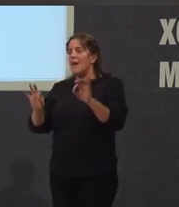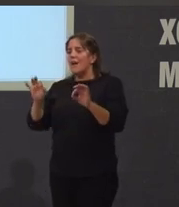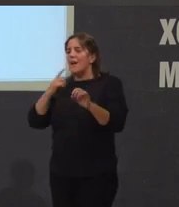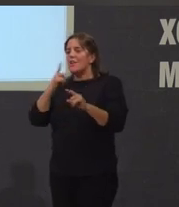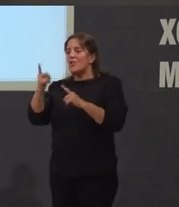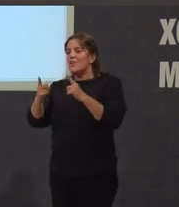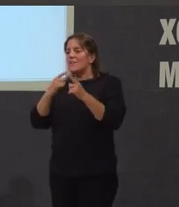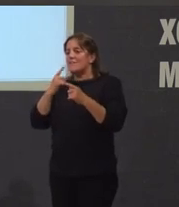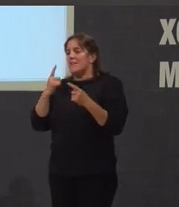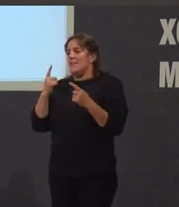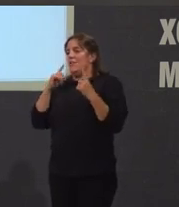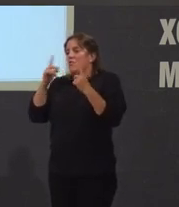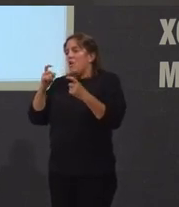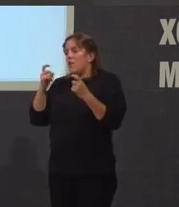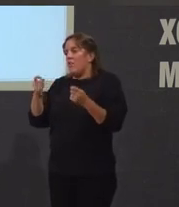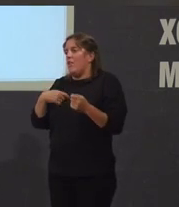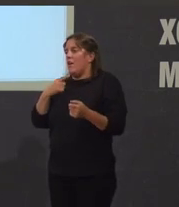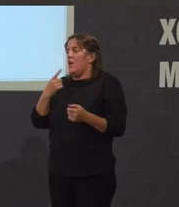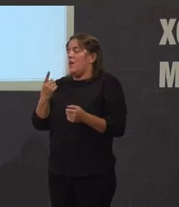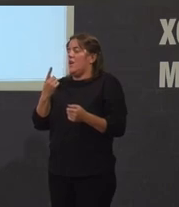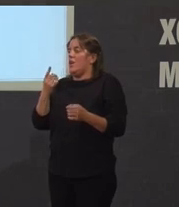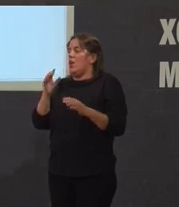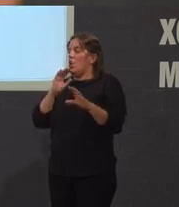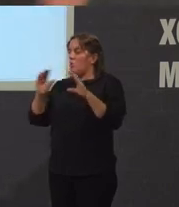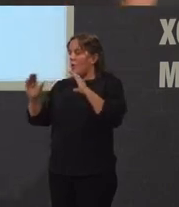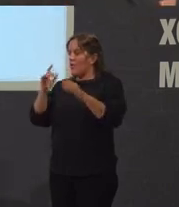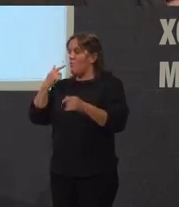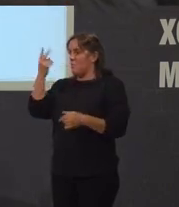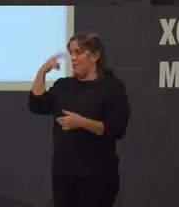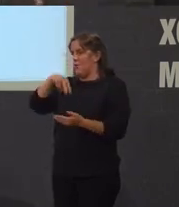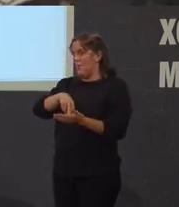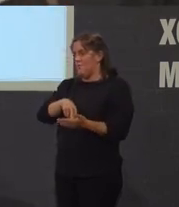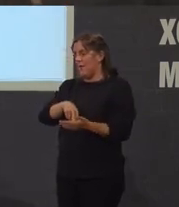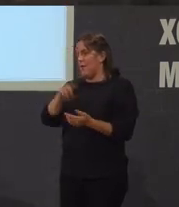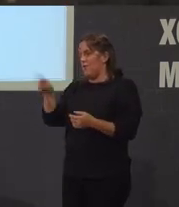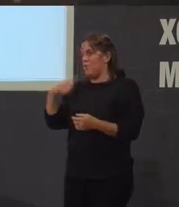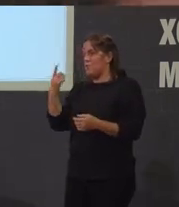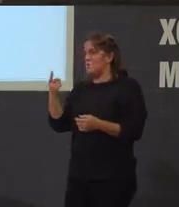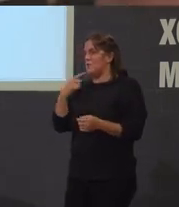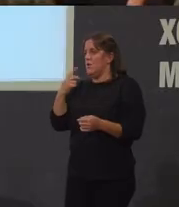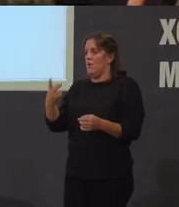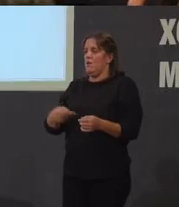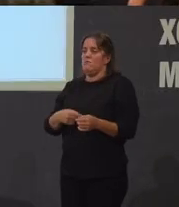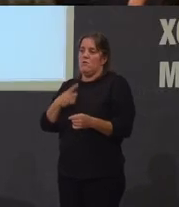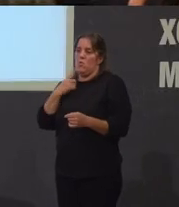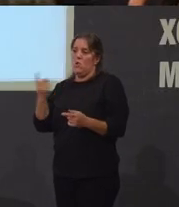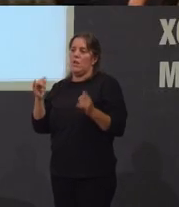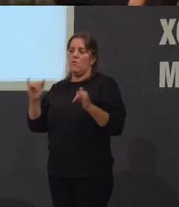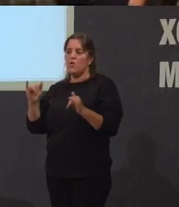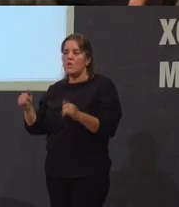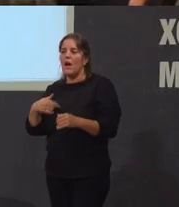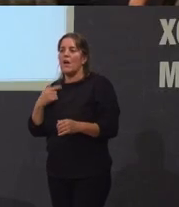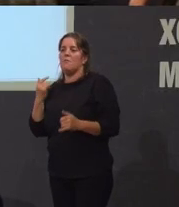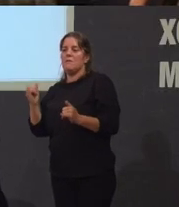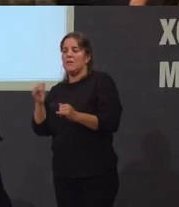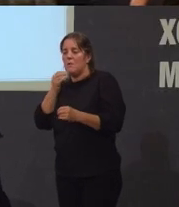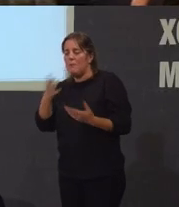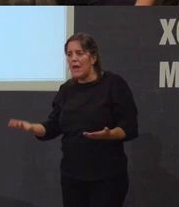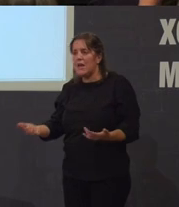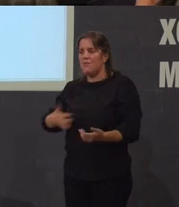comunicación e divulgación o primero que vou a facer é poñerme de pé vale e despois non vos cortedes disfrutalo pasalo ben vale